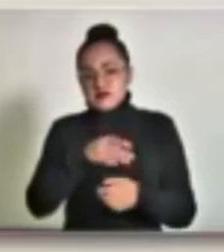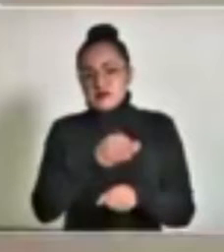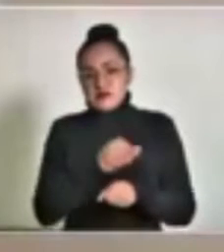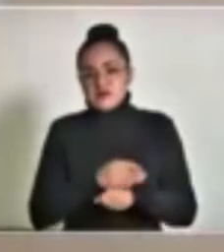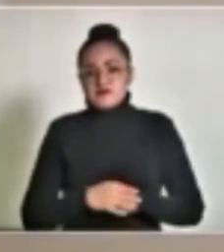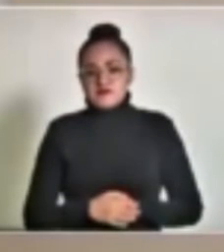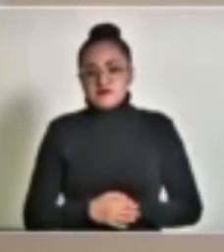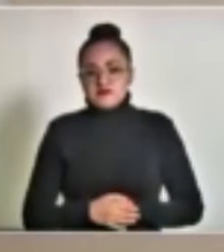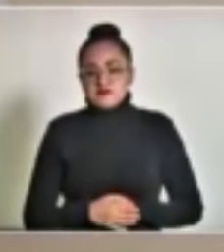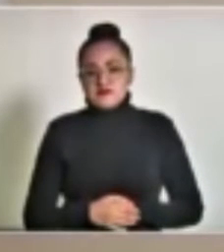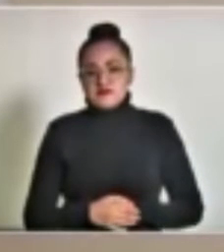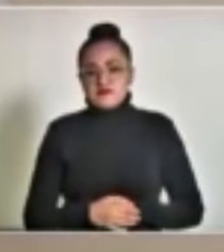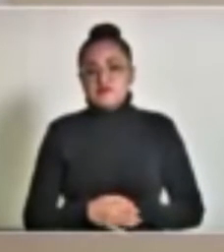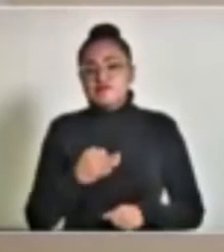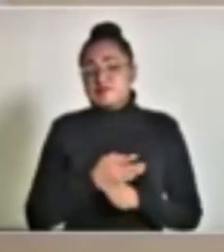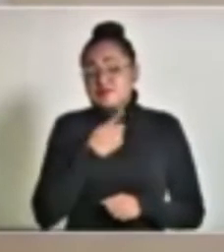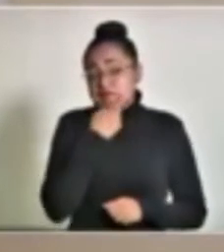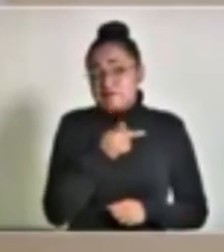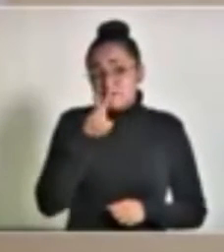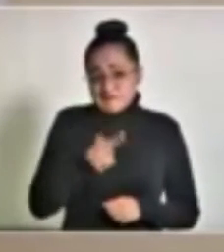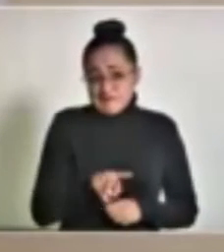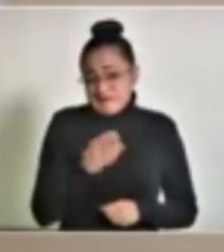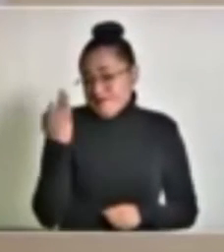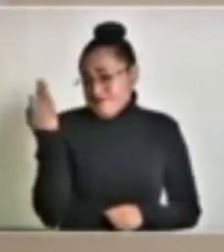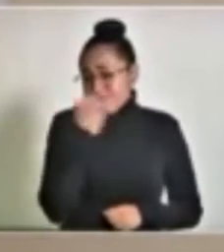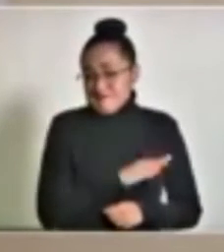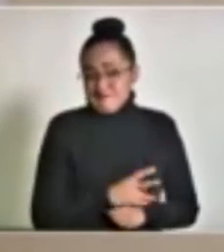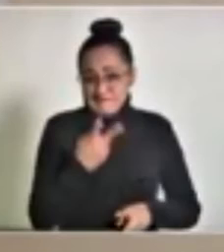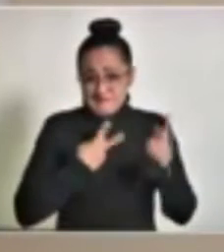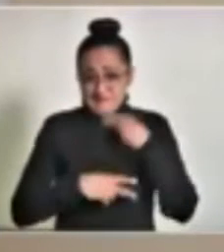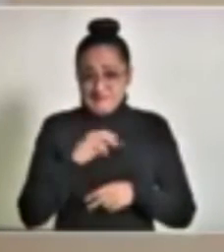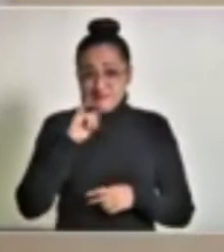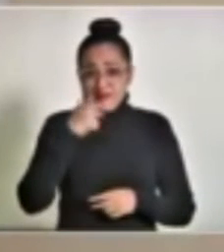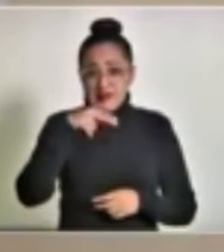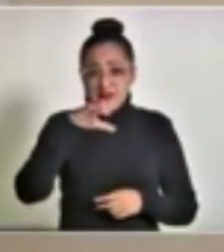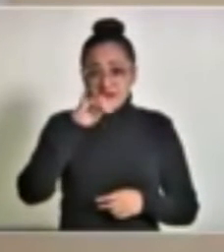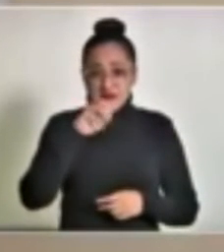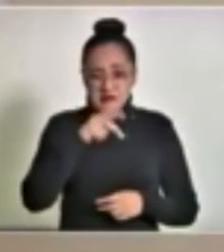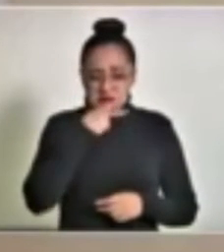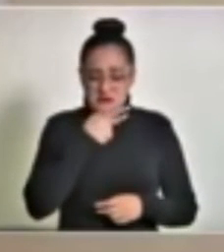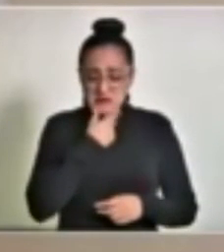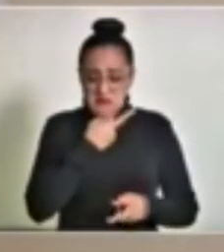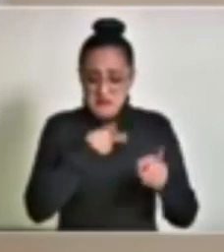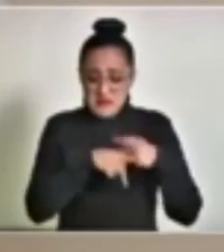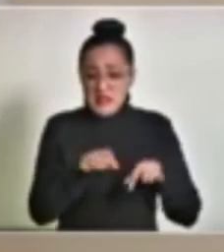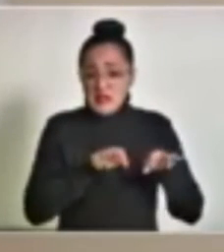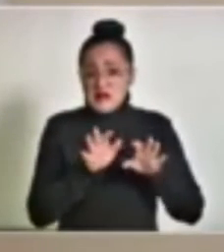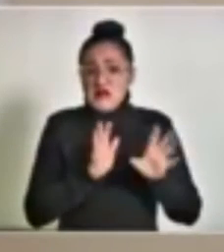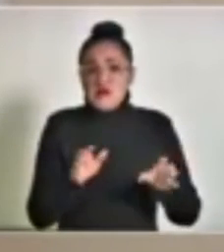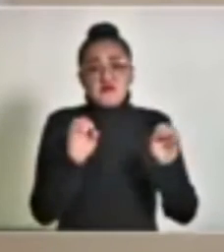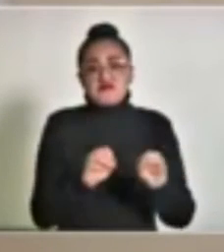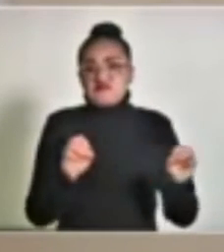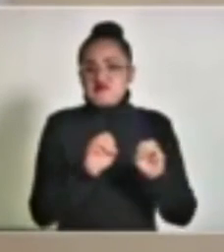Pues que es falso, no ha regresado el señor Ignacio Salvador a sus funciones,